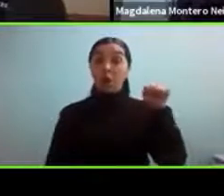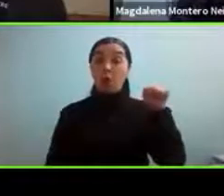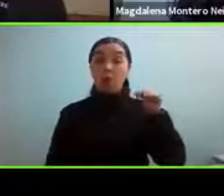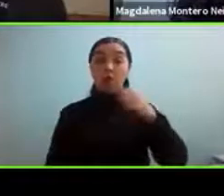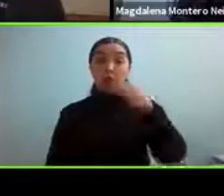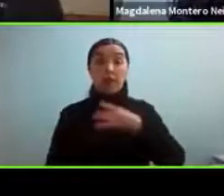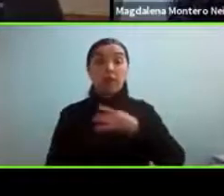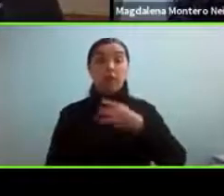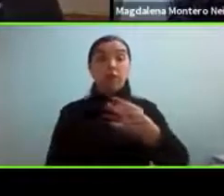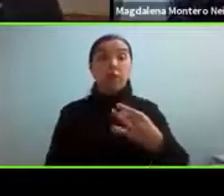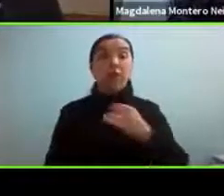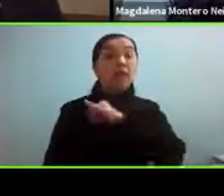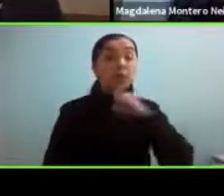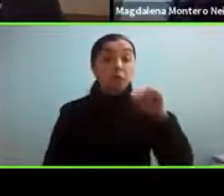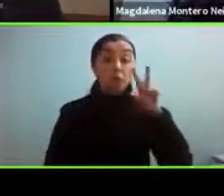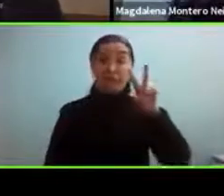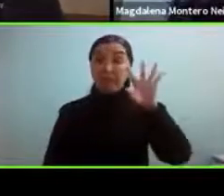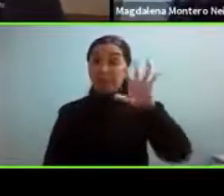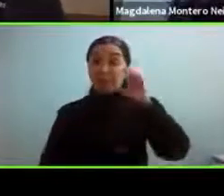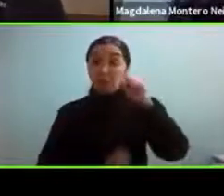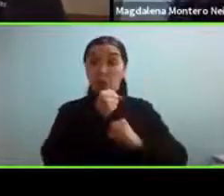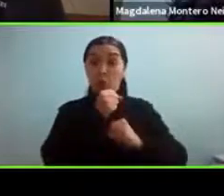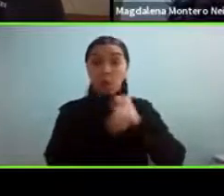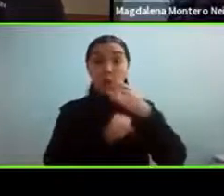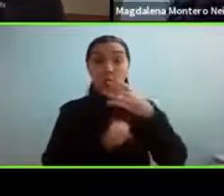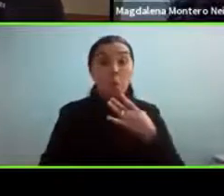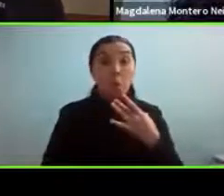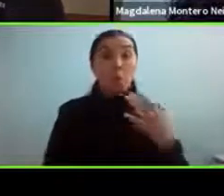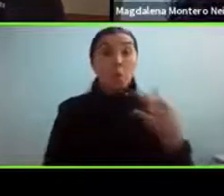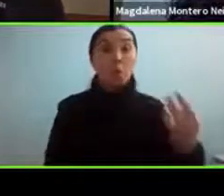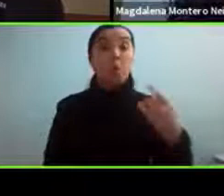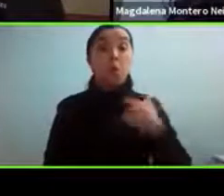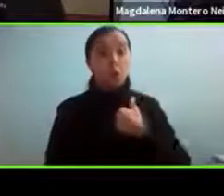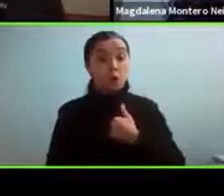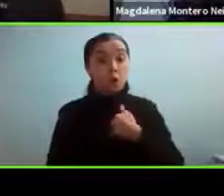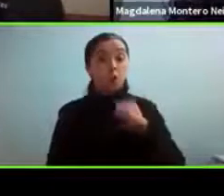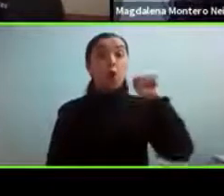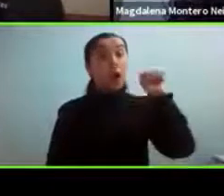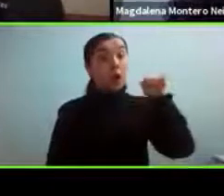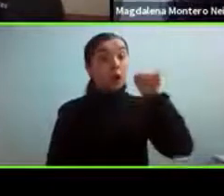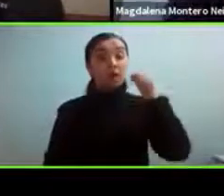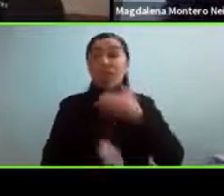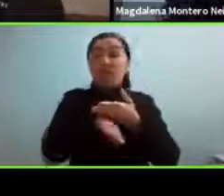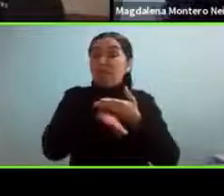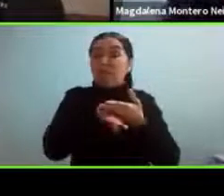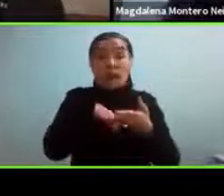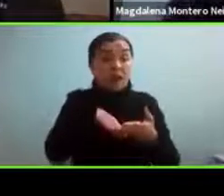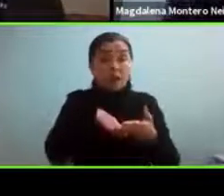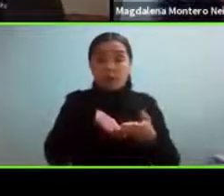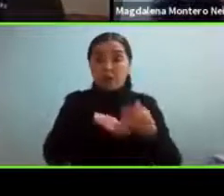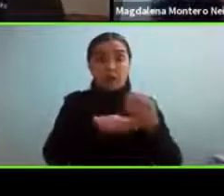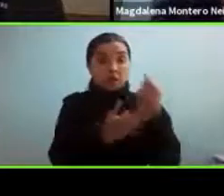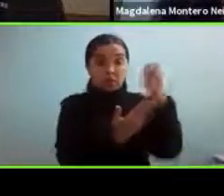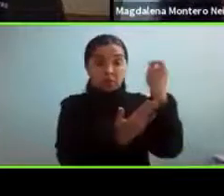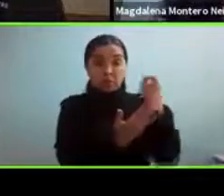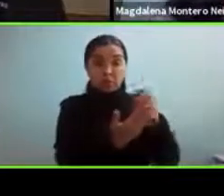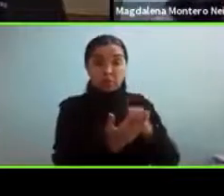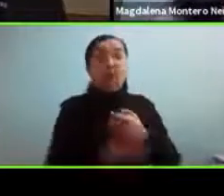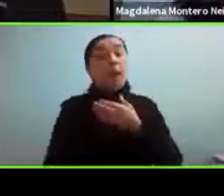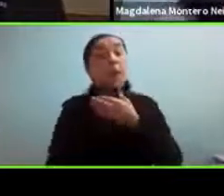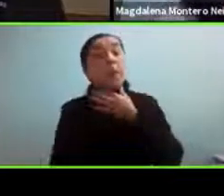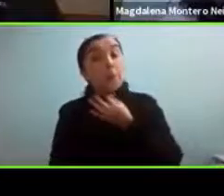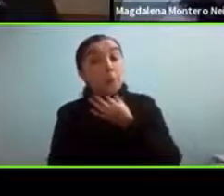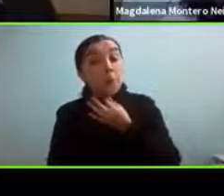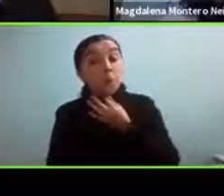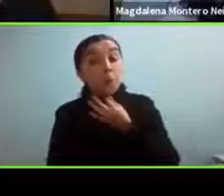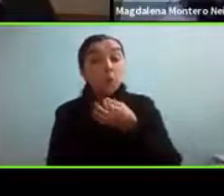25 años. Soy una persona de diagnóstico tardío. Y hoy día me gustaría contarles